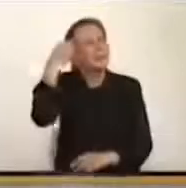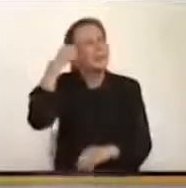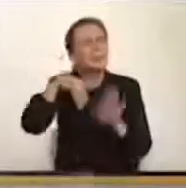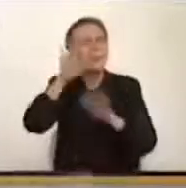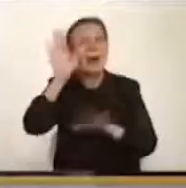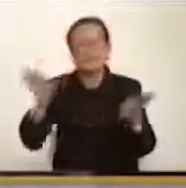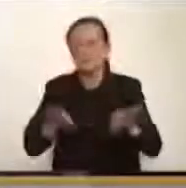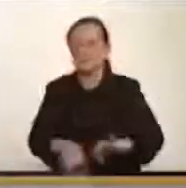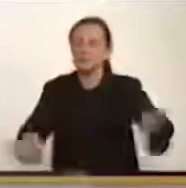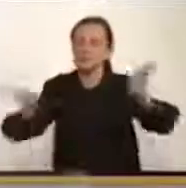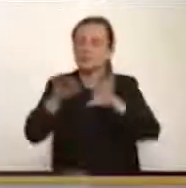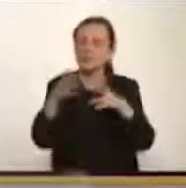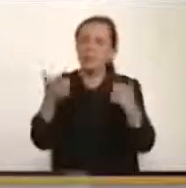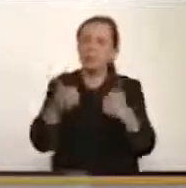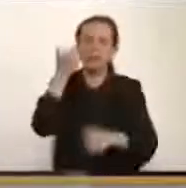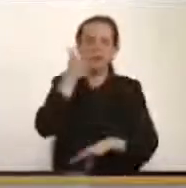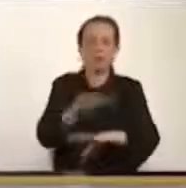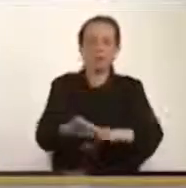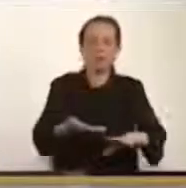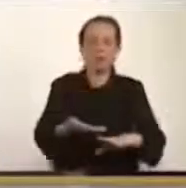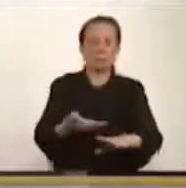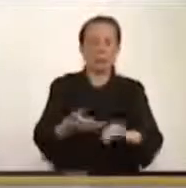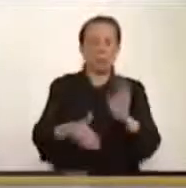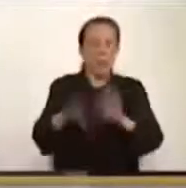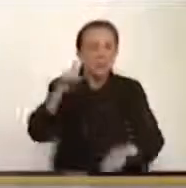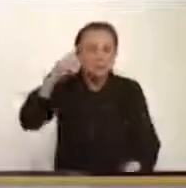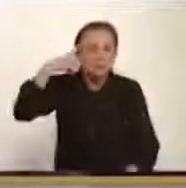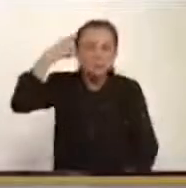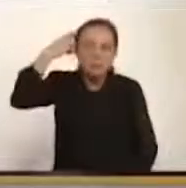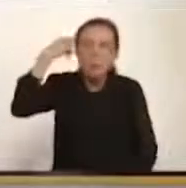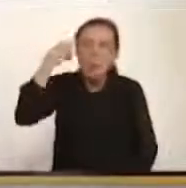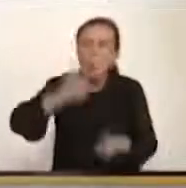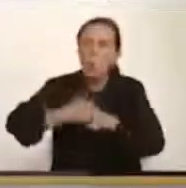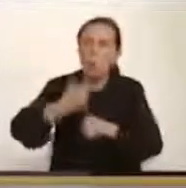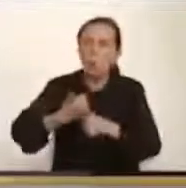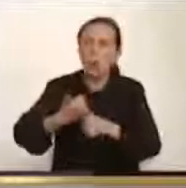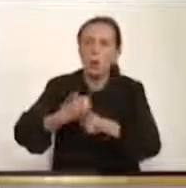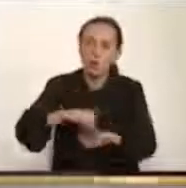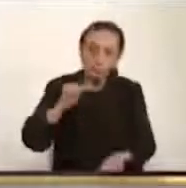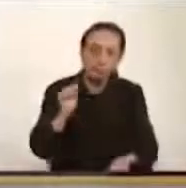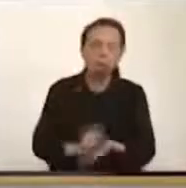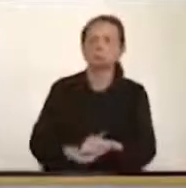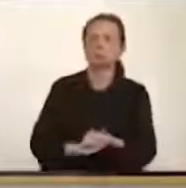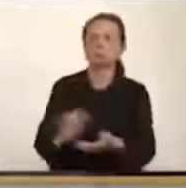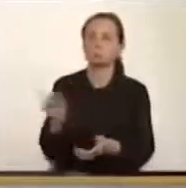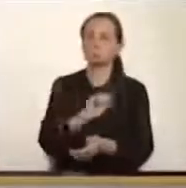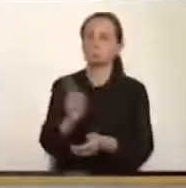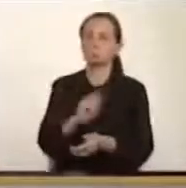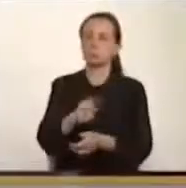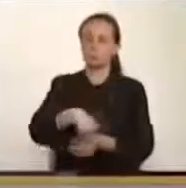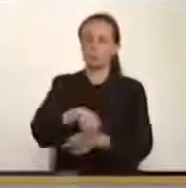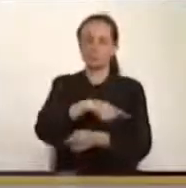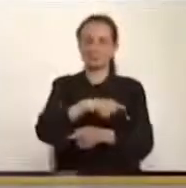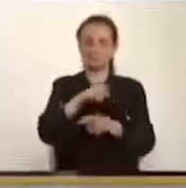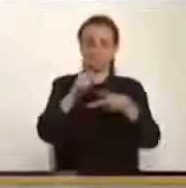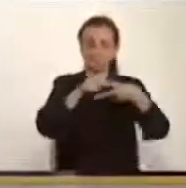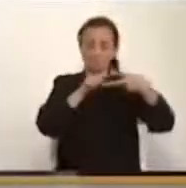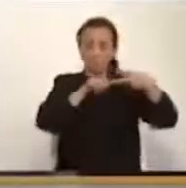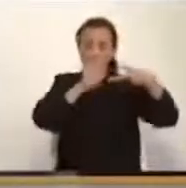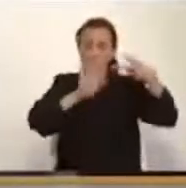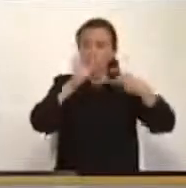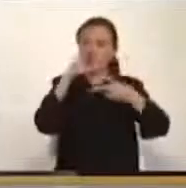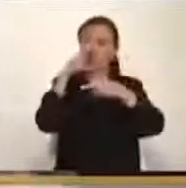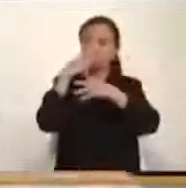reclamo es el riesgo de no aprobar esa objeción sobre la extradición y sobre los